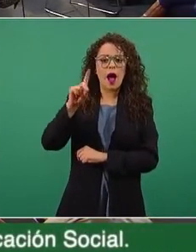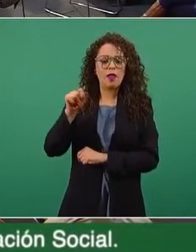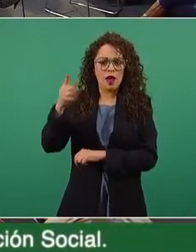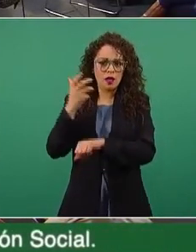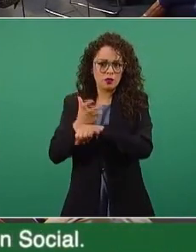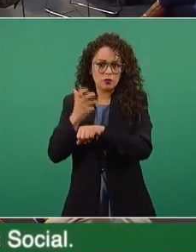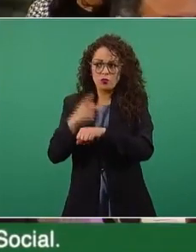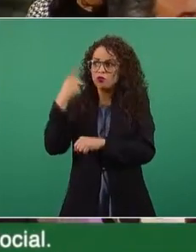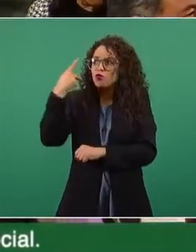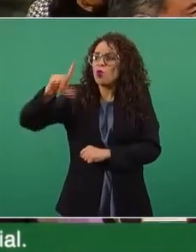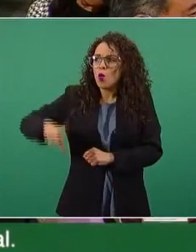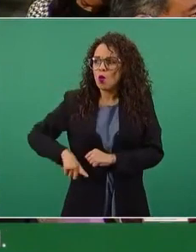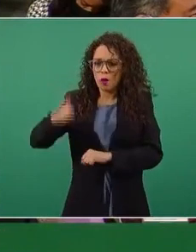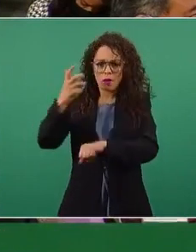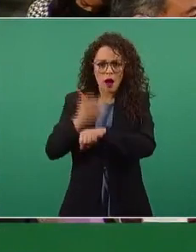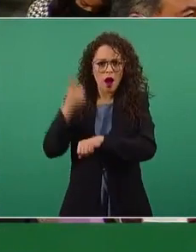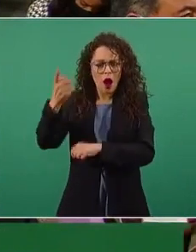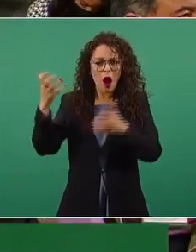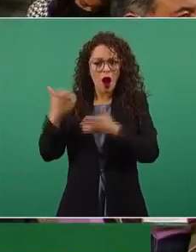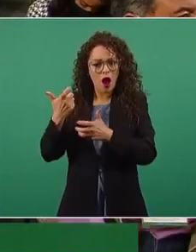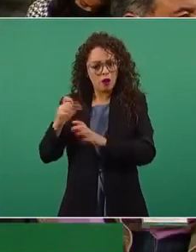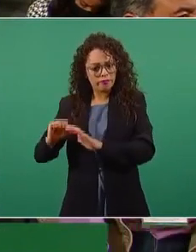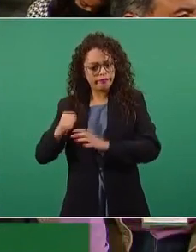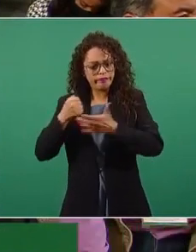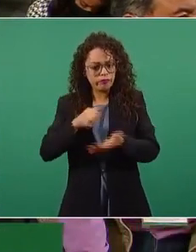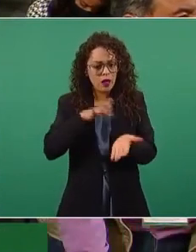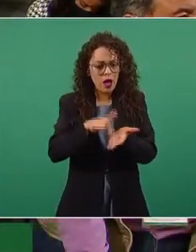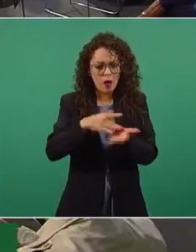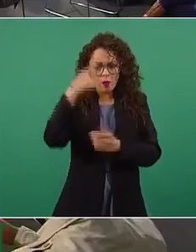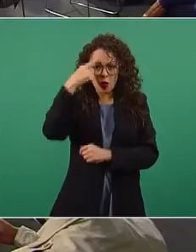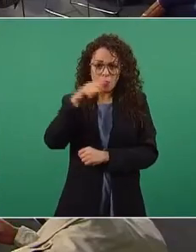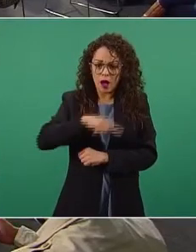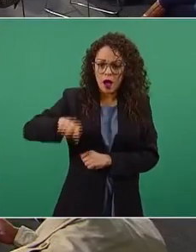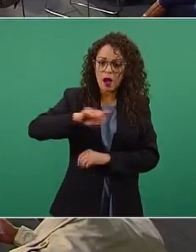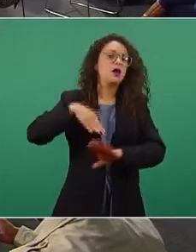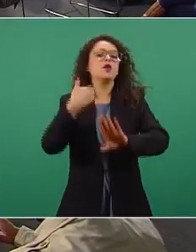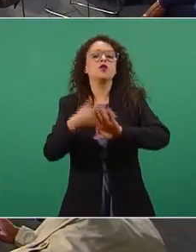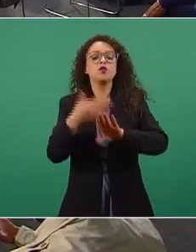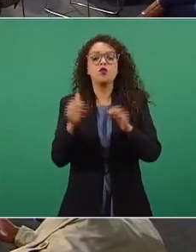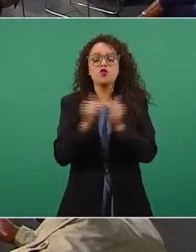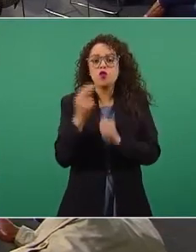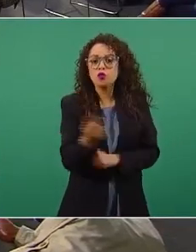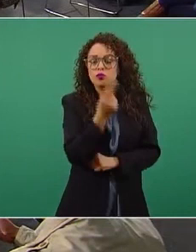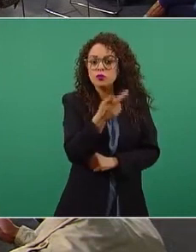de Estados Unidos, es decir, está financiando a grupos opositores a su gobierno. Pues sí, es